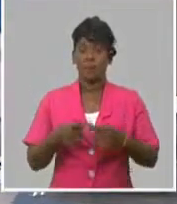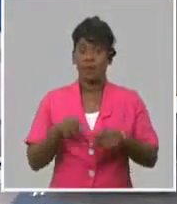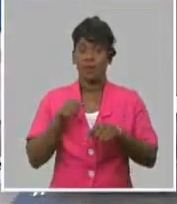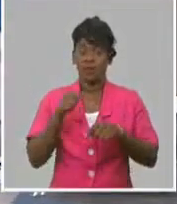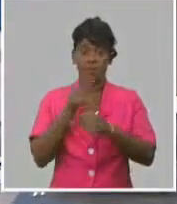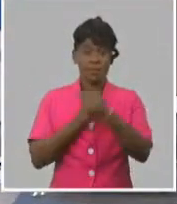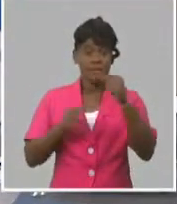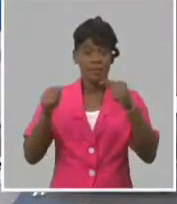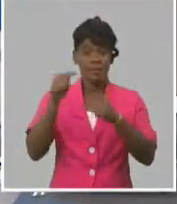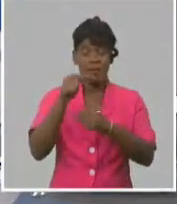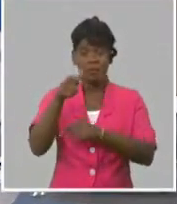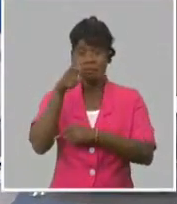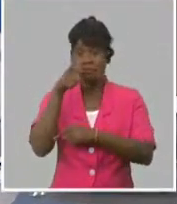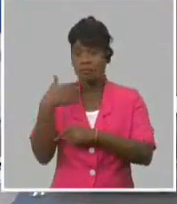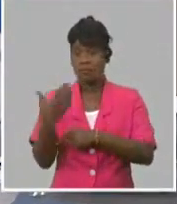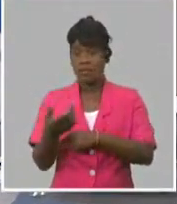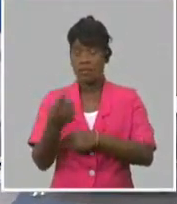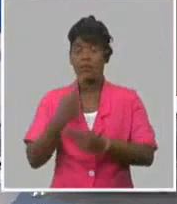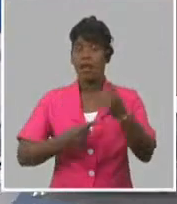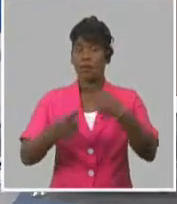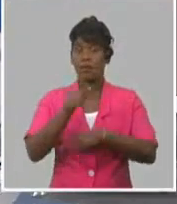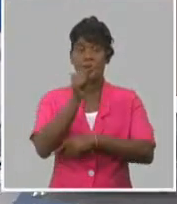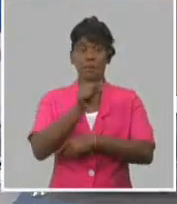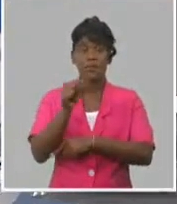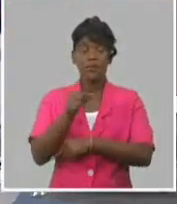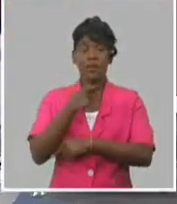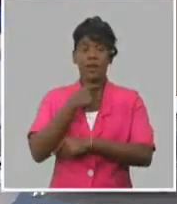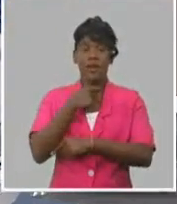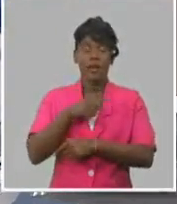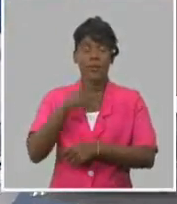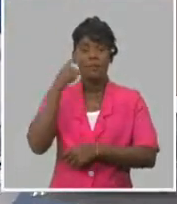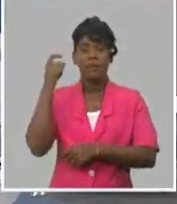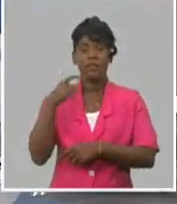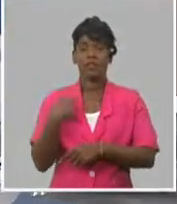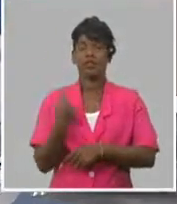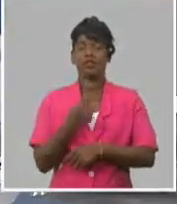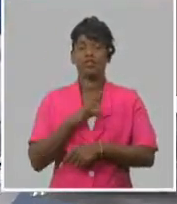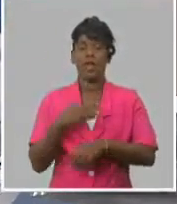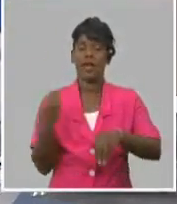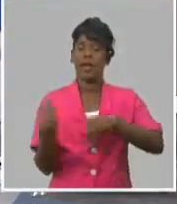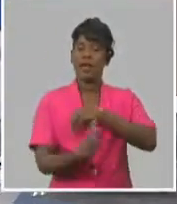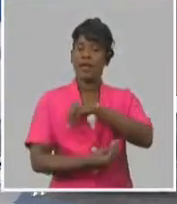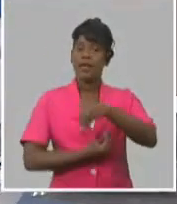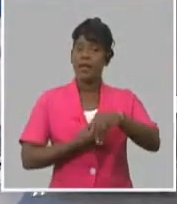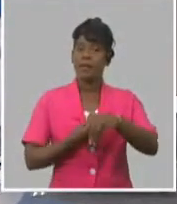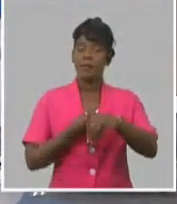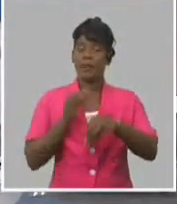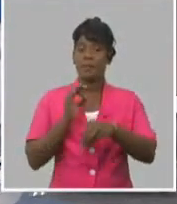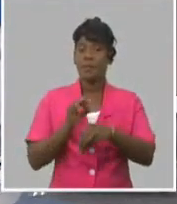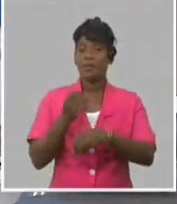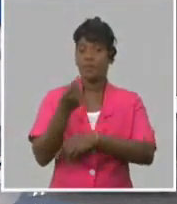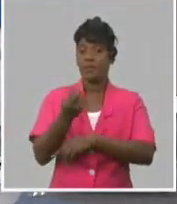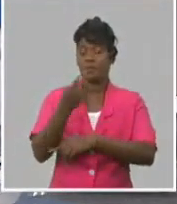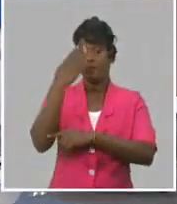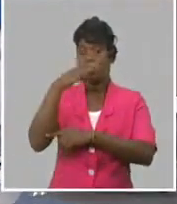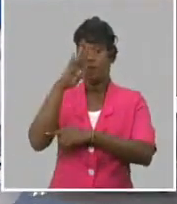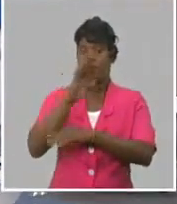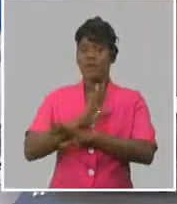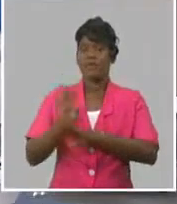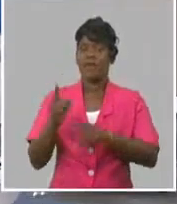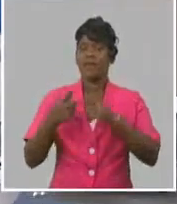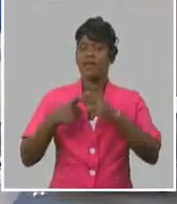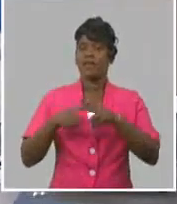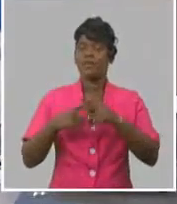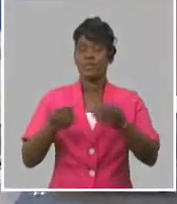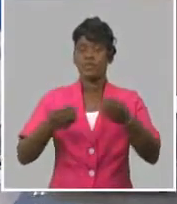Y es que en ocasiones hay personas que piensan que el día que resolvamos la dualidad monetaria y cambiaria, se resuelven en automático todos los problemas de la